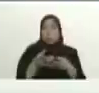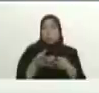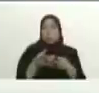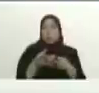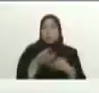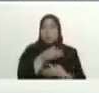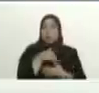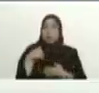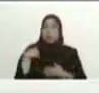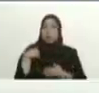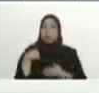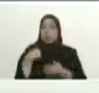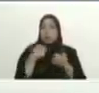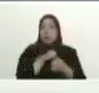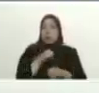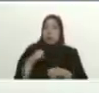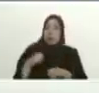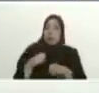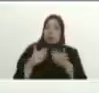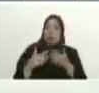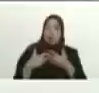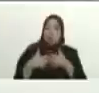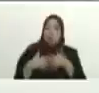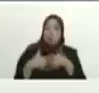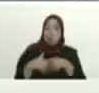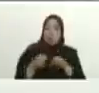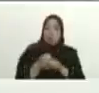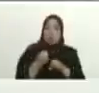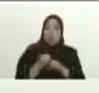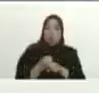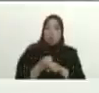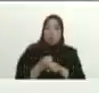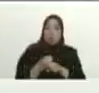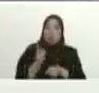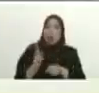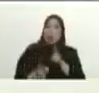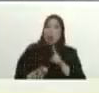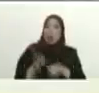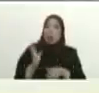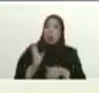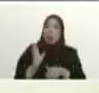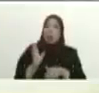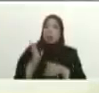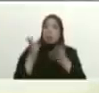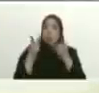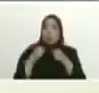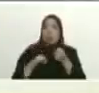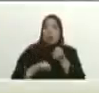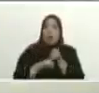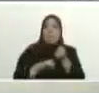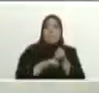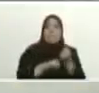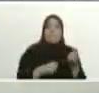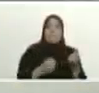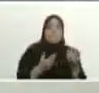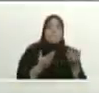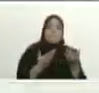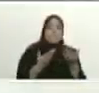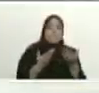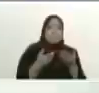y tiene que haber empresas privadas que tengan máquinas de esa bueno tienen que colaborar apoyar